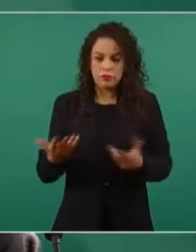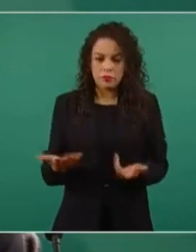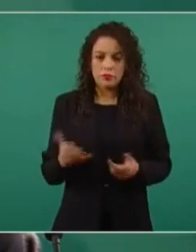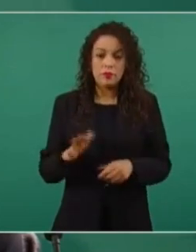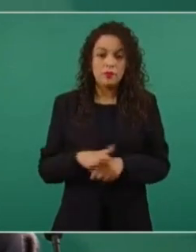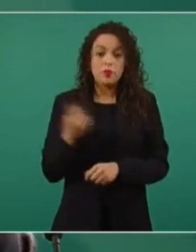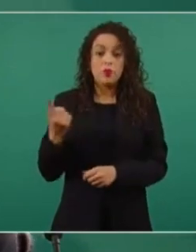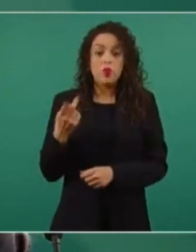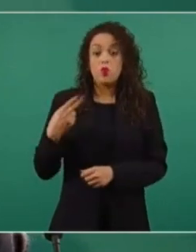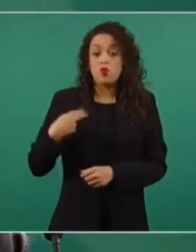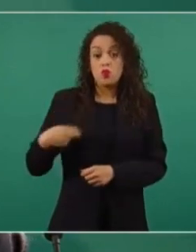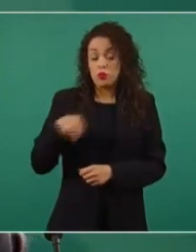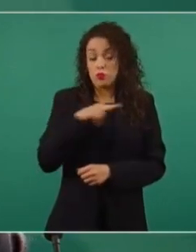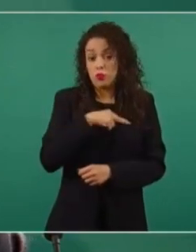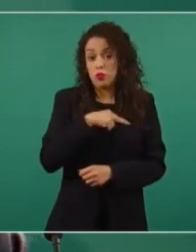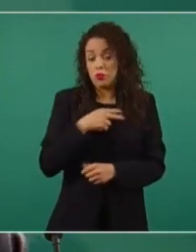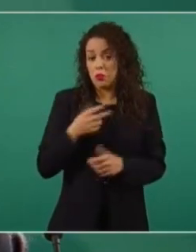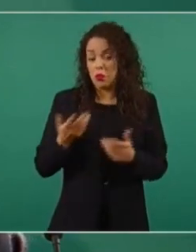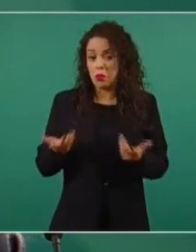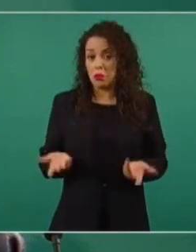no somos